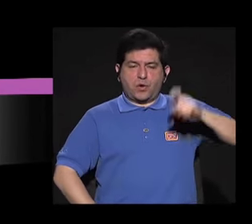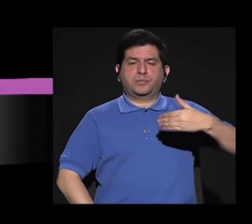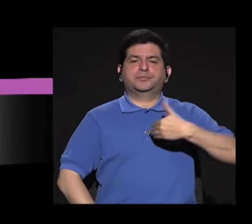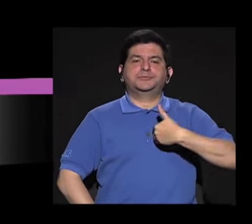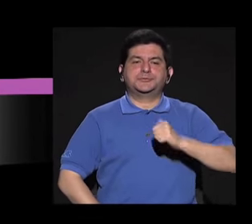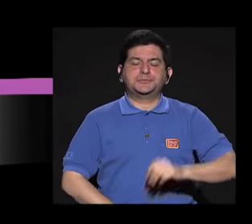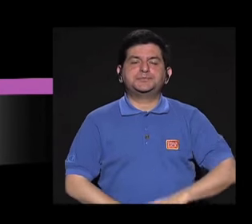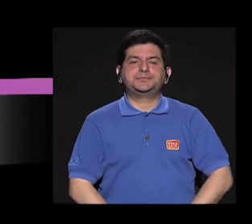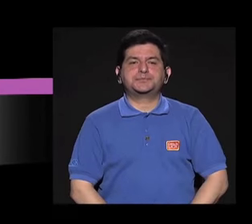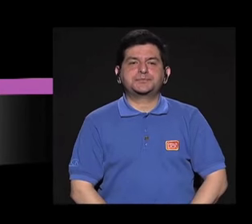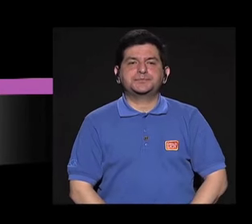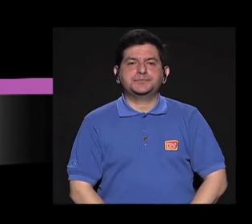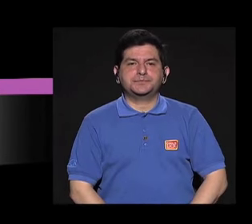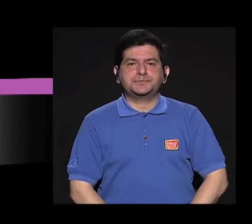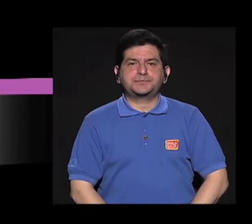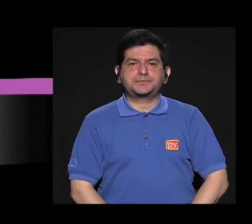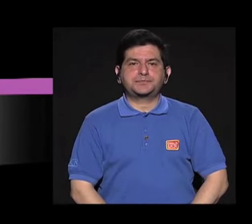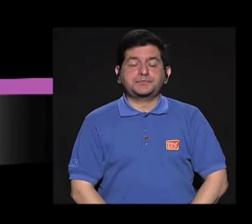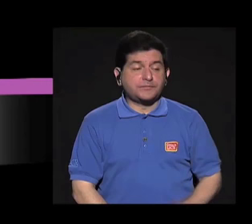que necesita.